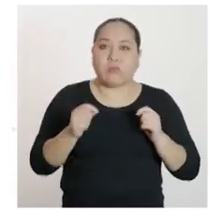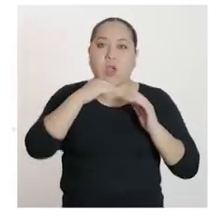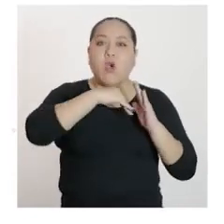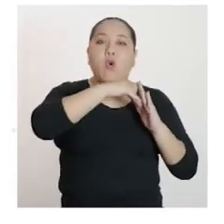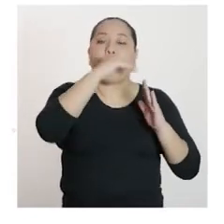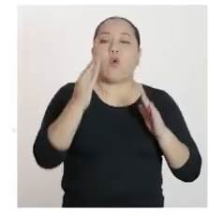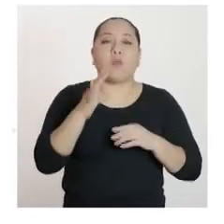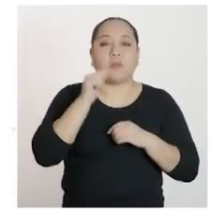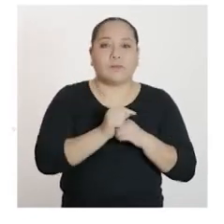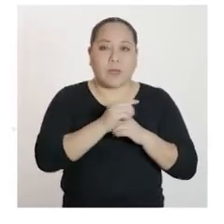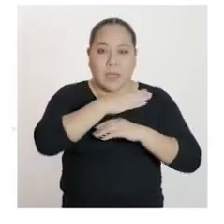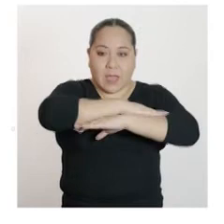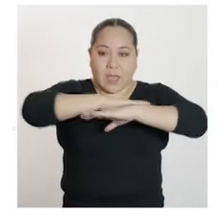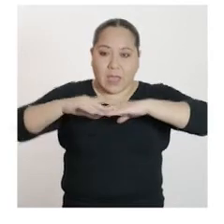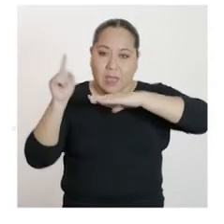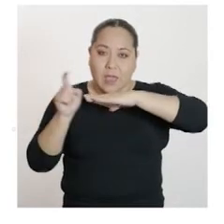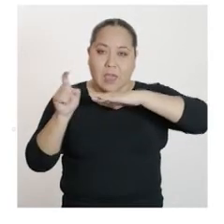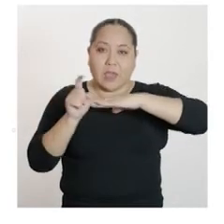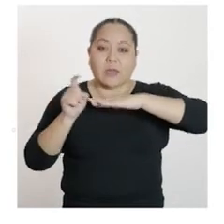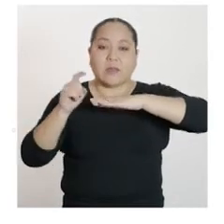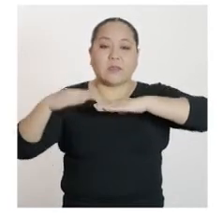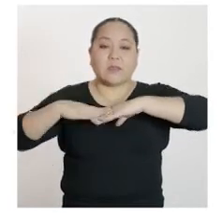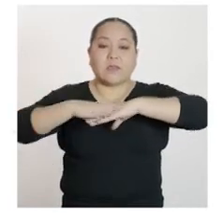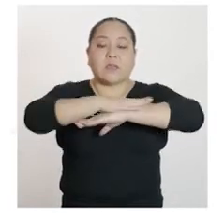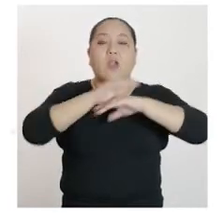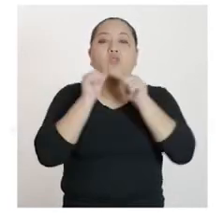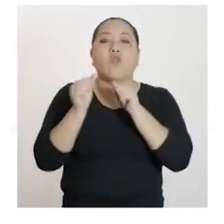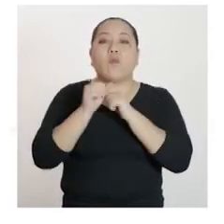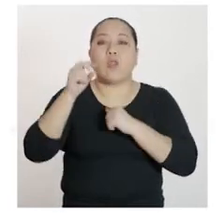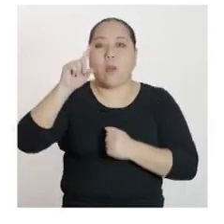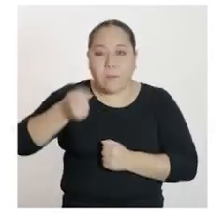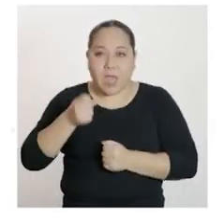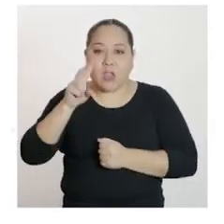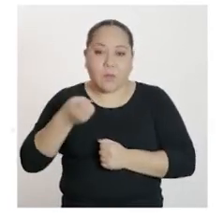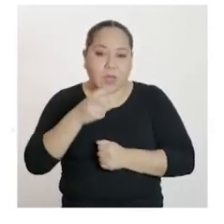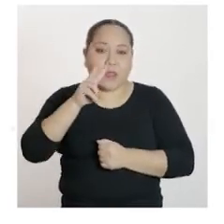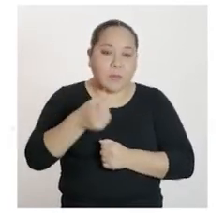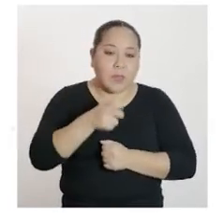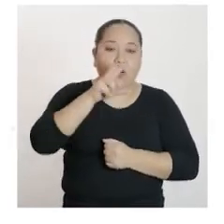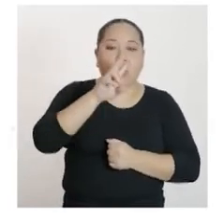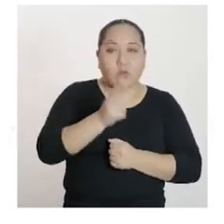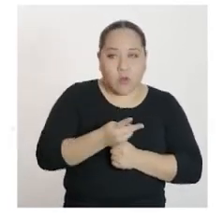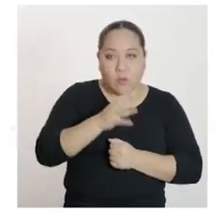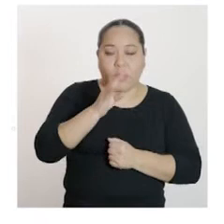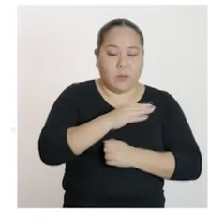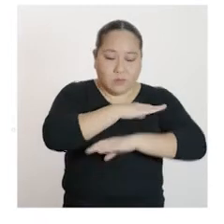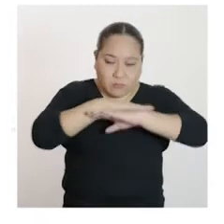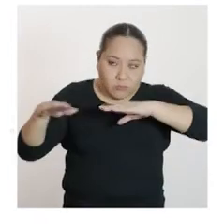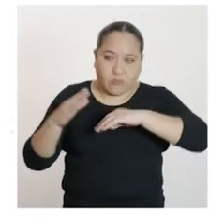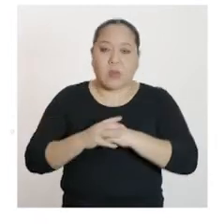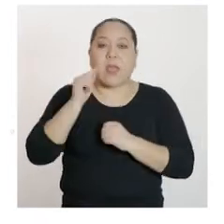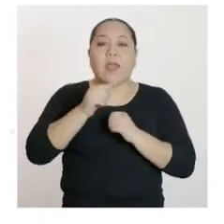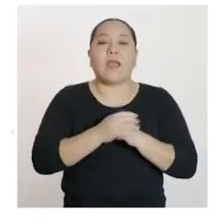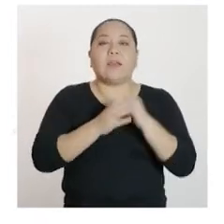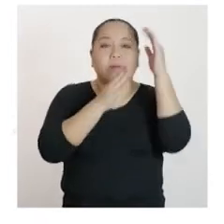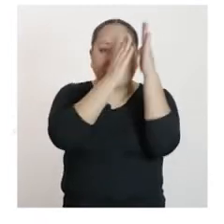En el eje X se ubican la cantidad millares de ecoladrillos adicionales vendidos. Y en el